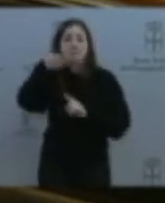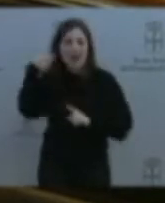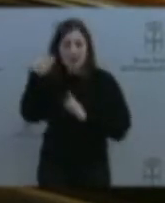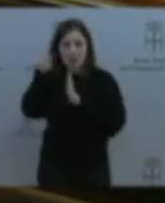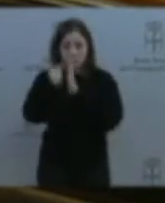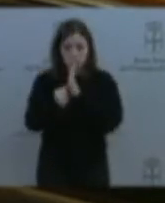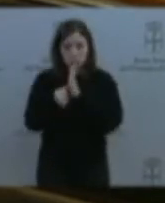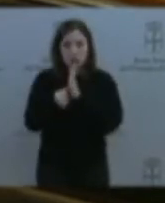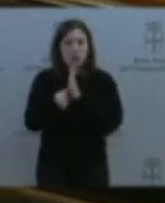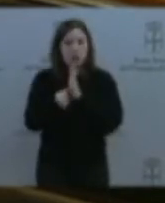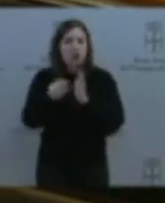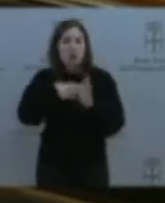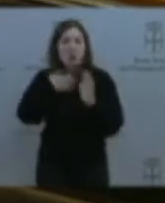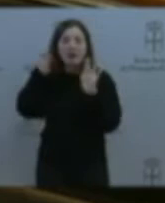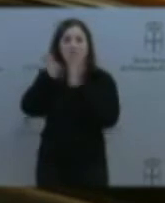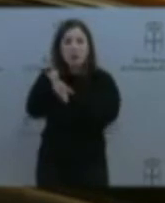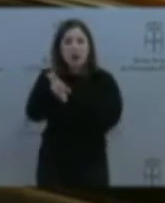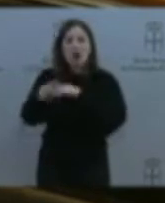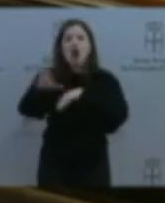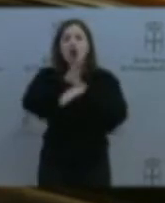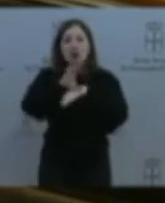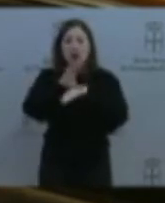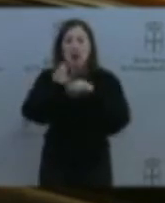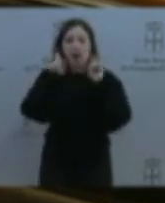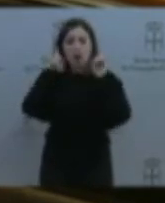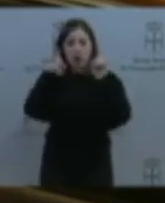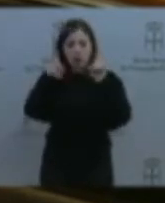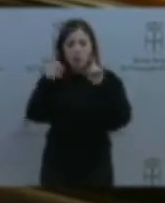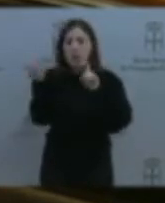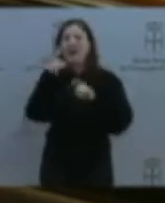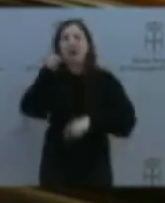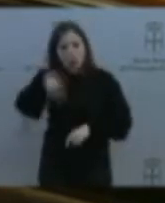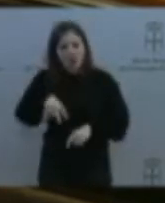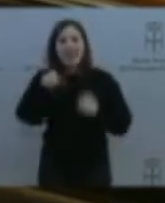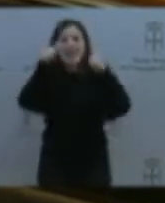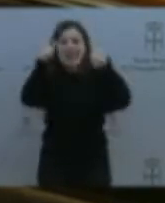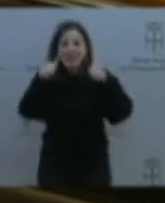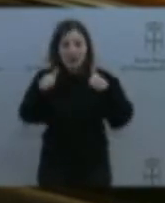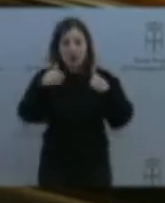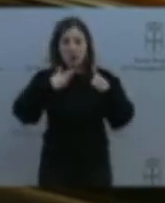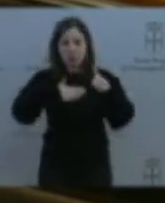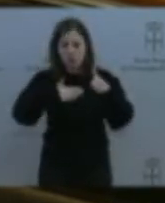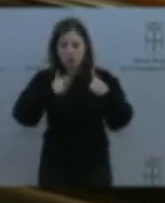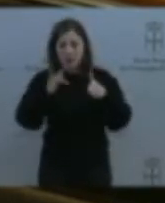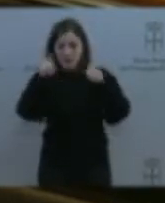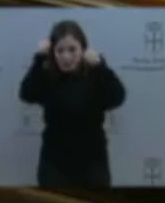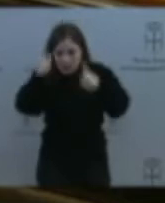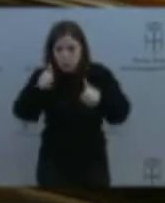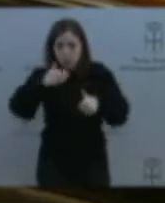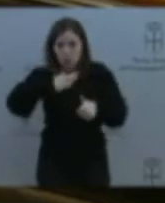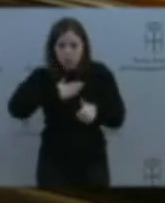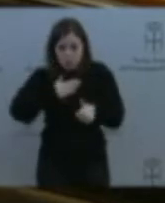Consejería de Educación no reconozale sus propias certificaciones y los sus propios títulos, diciendo que no cuenten con la